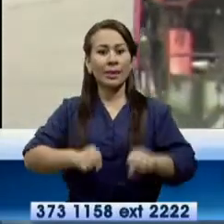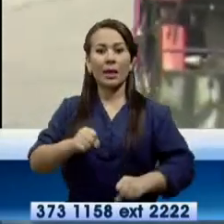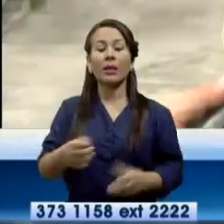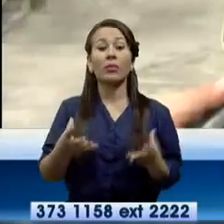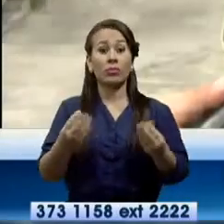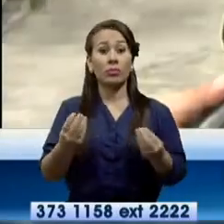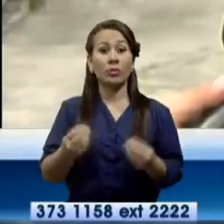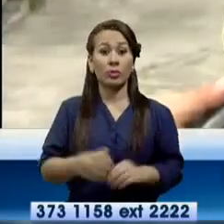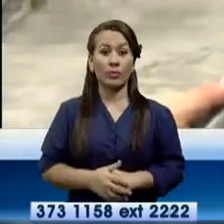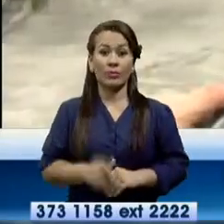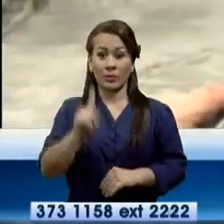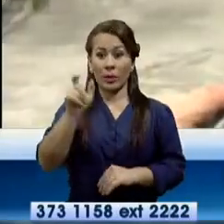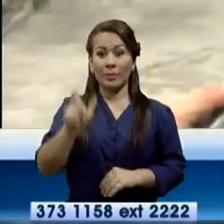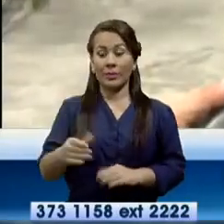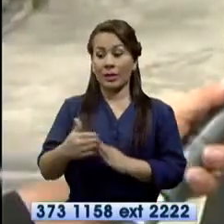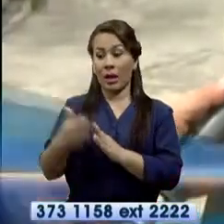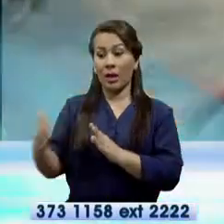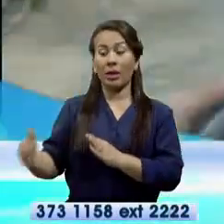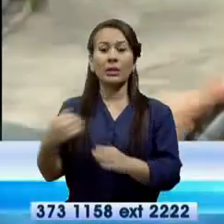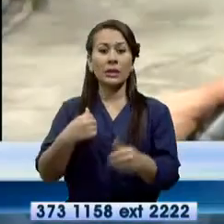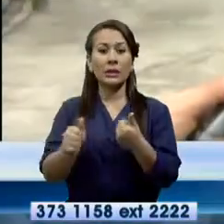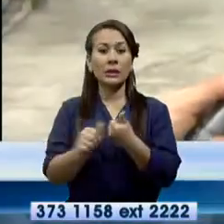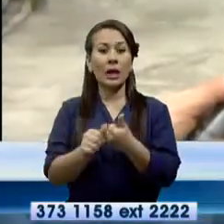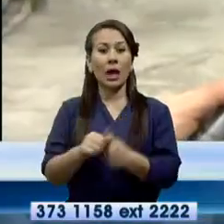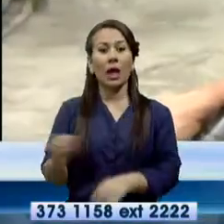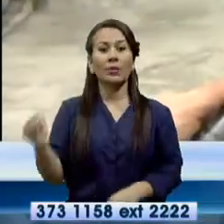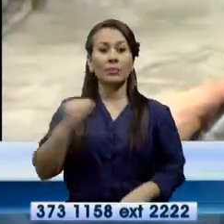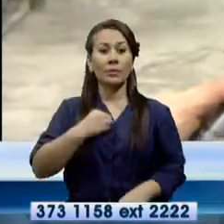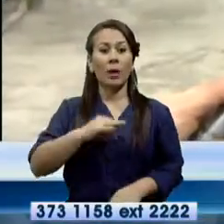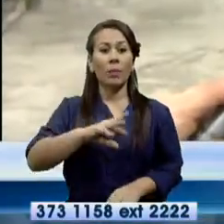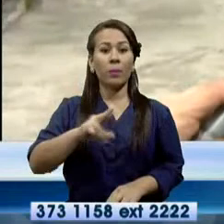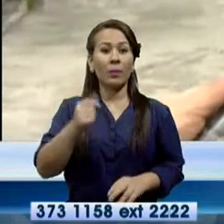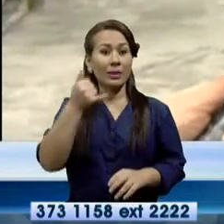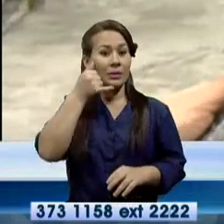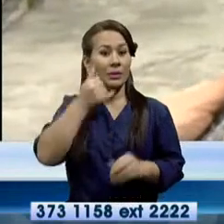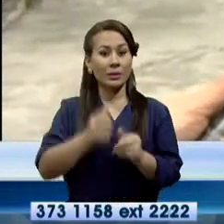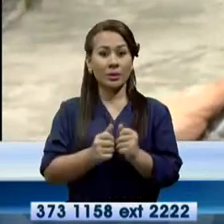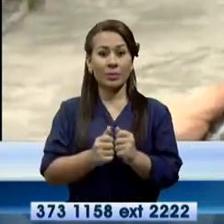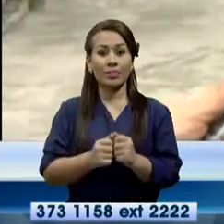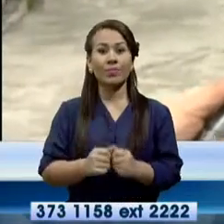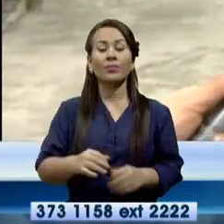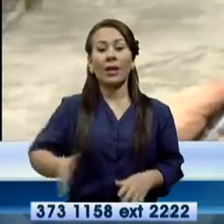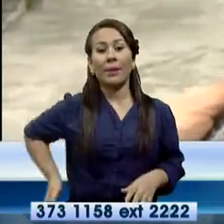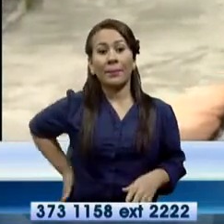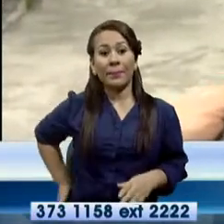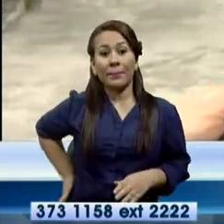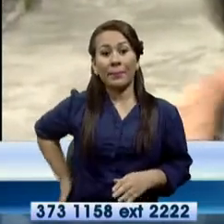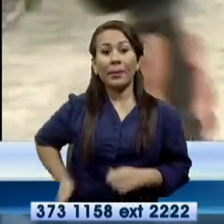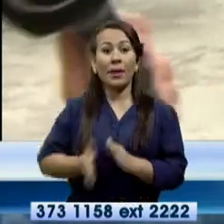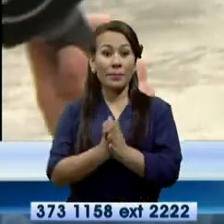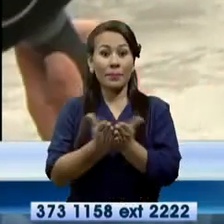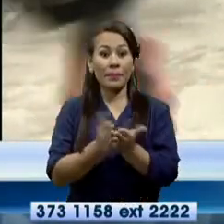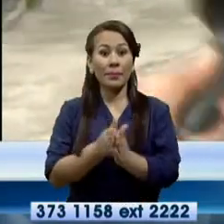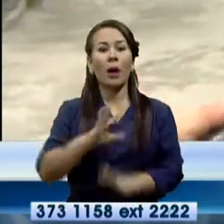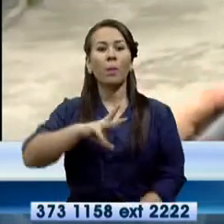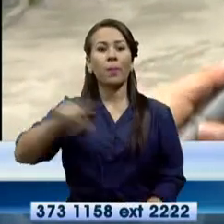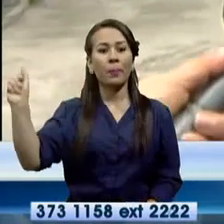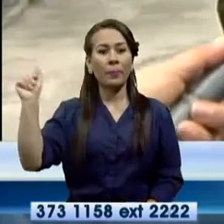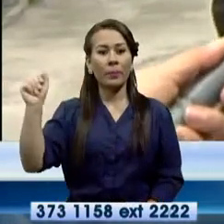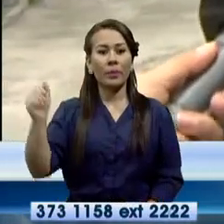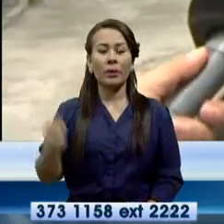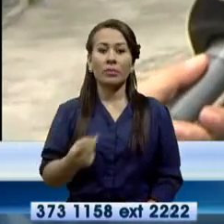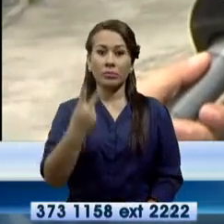en moto. A un vecino se le robaron el celular y se le llevaron la billetera. ¿Cuántos sujetos?